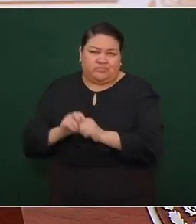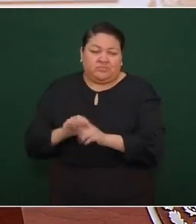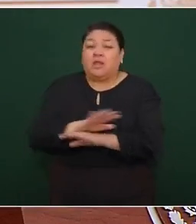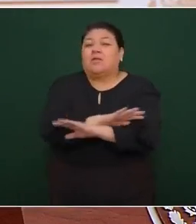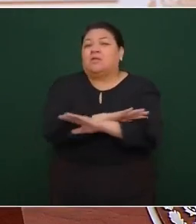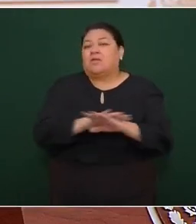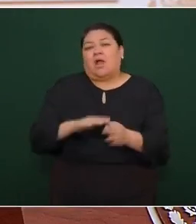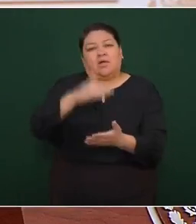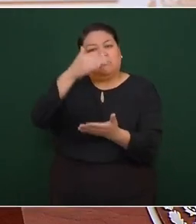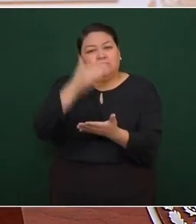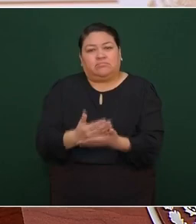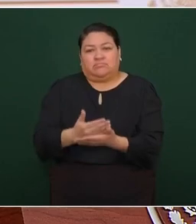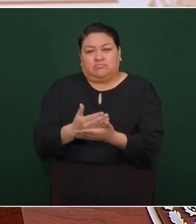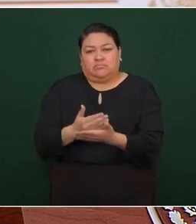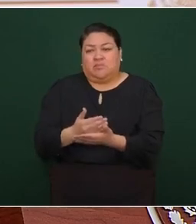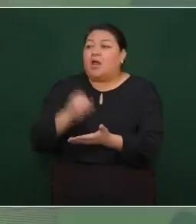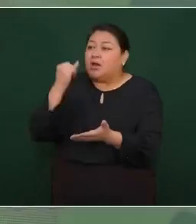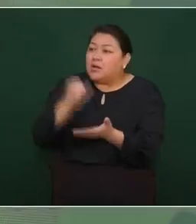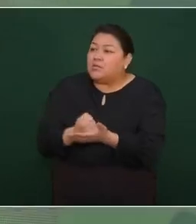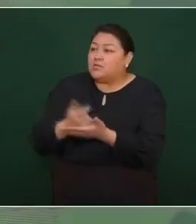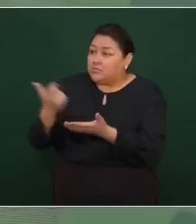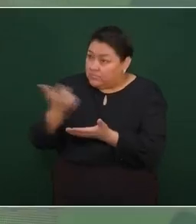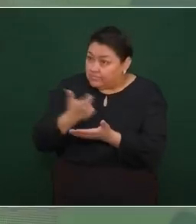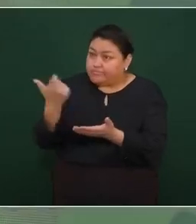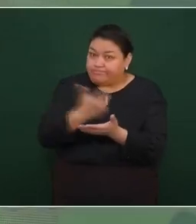terminó y ahora